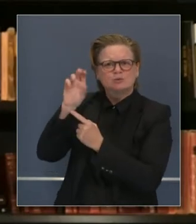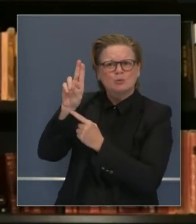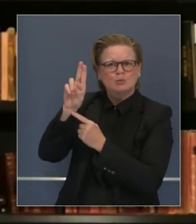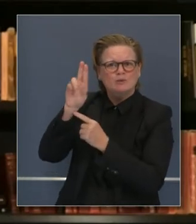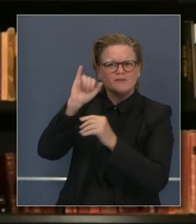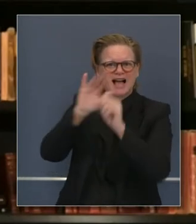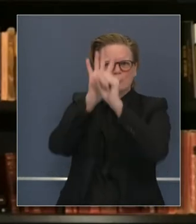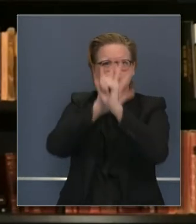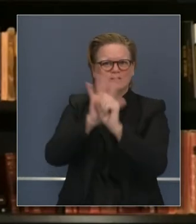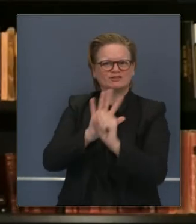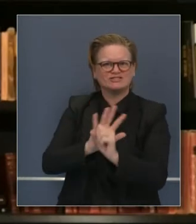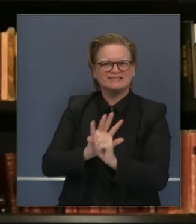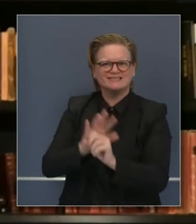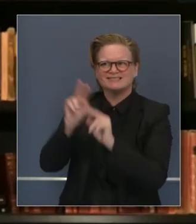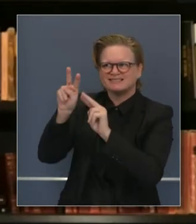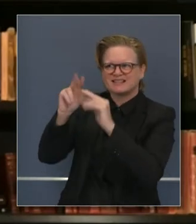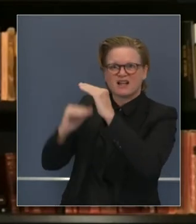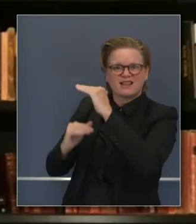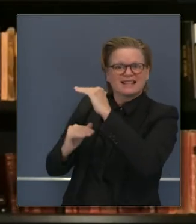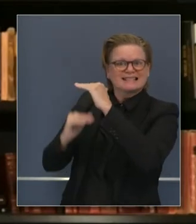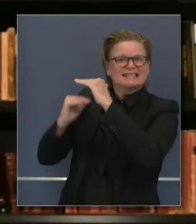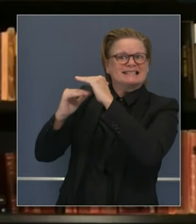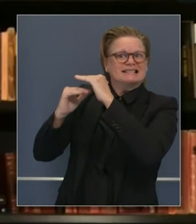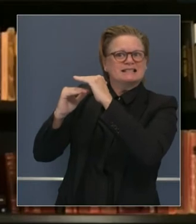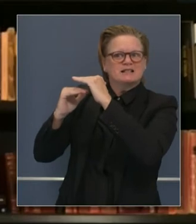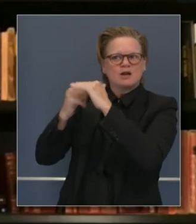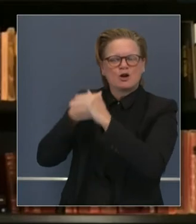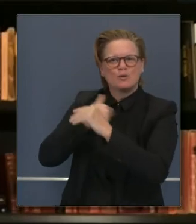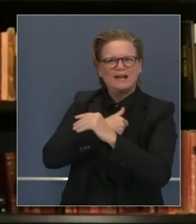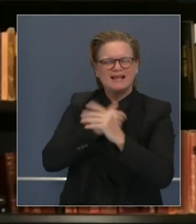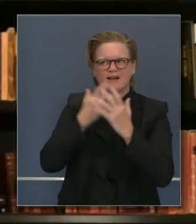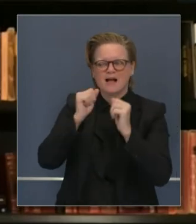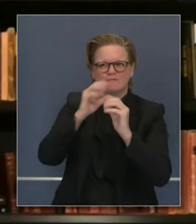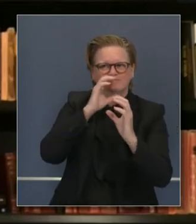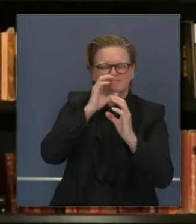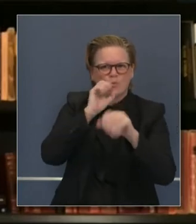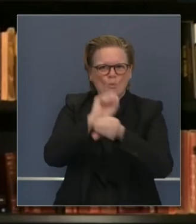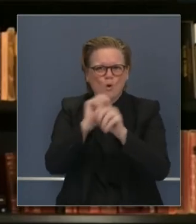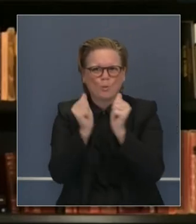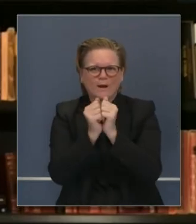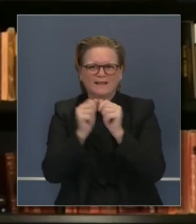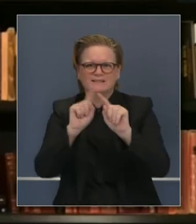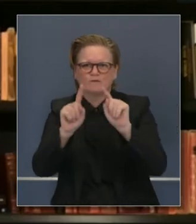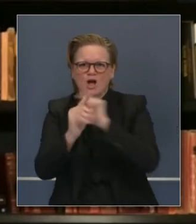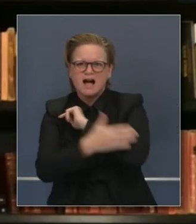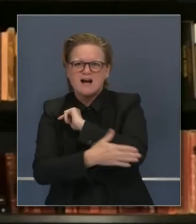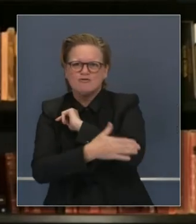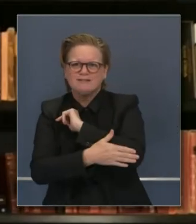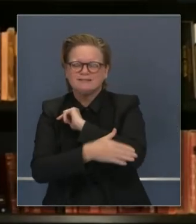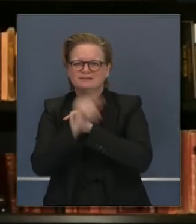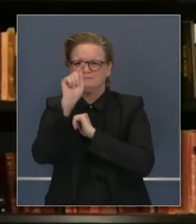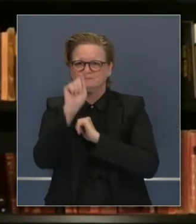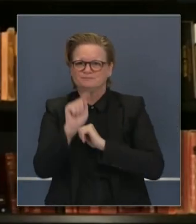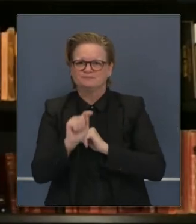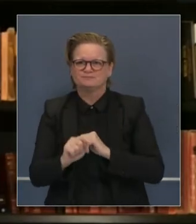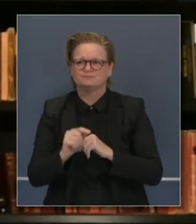unidades de cuidados intensivos en el sistema de atención médica por región. Y publicando estos datos